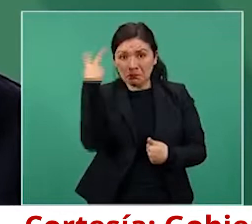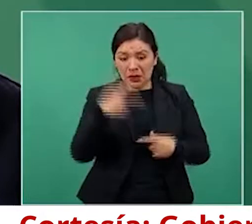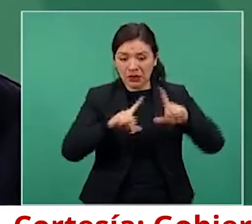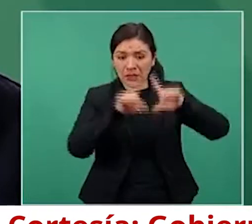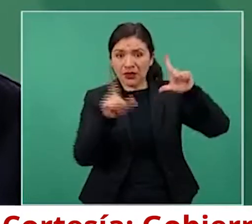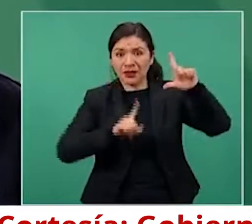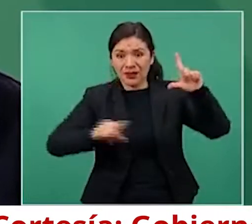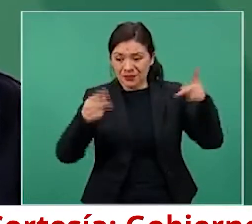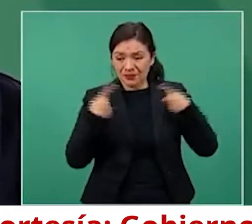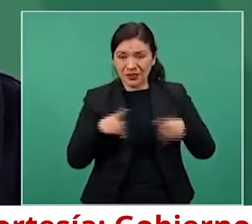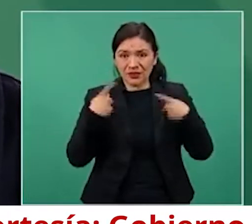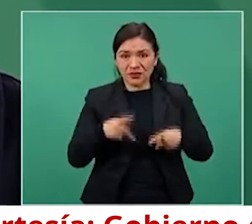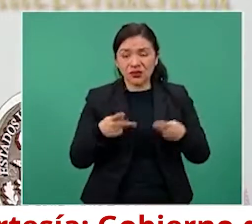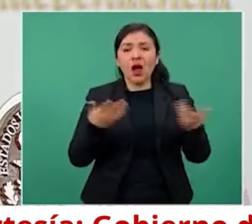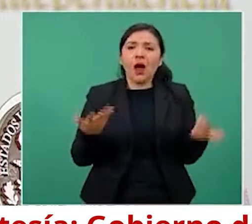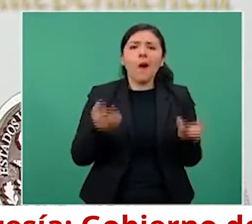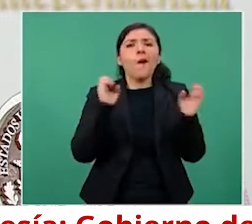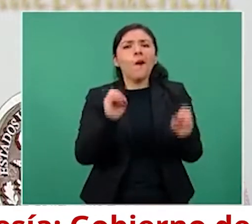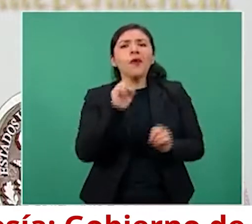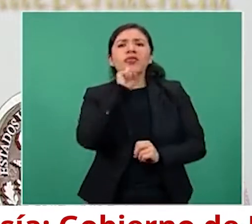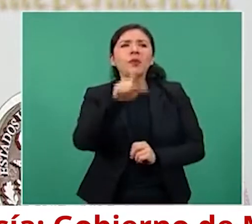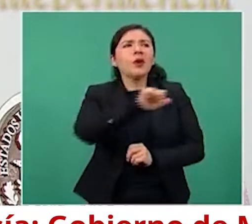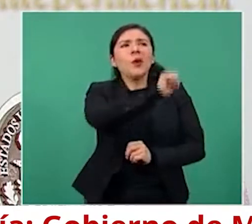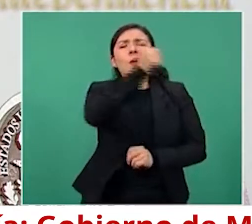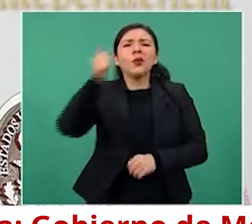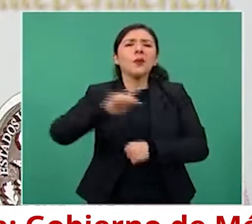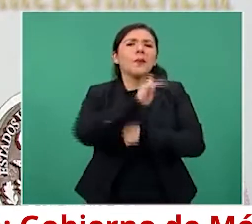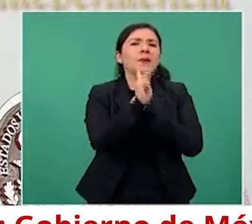Que no